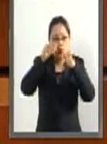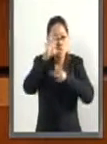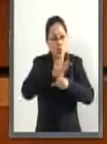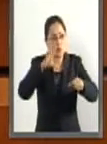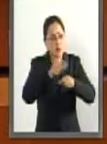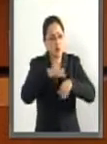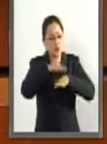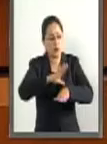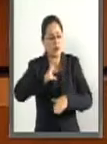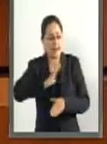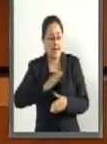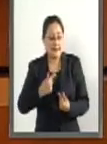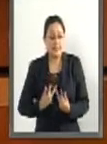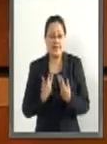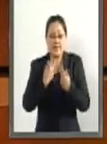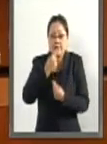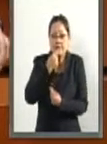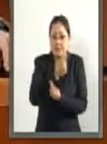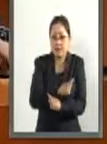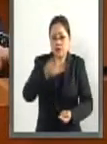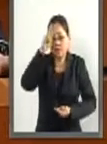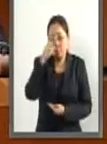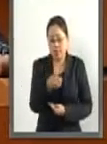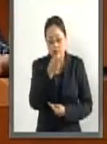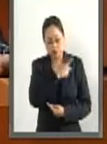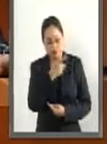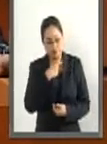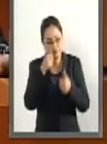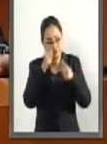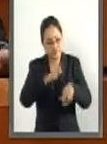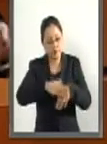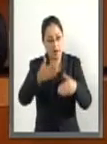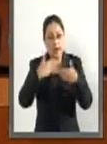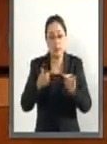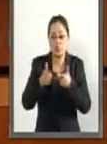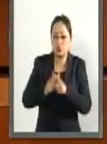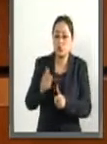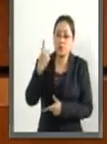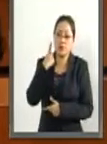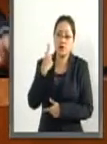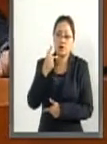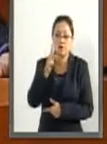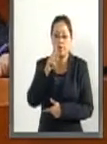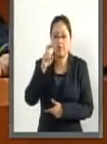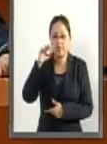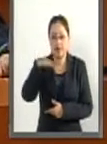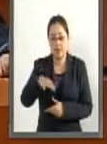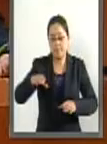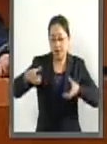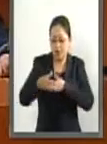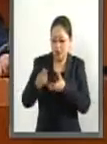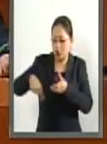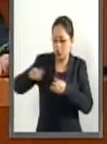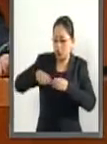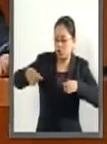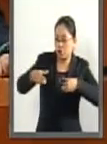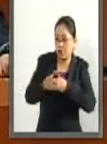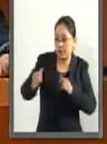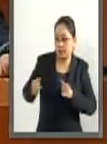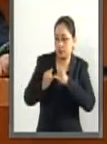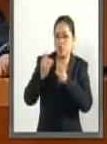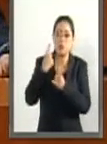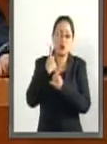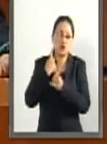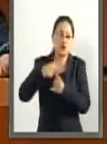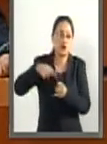infantil en México. Por estas razones, nuestro grupo parlamentario y nuestro instituto político ha